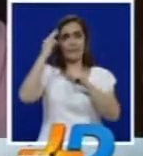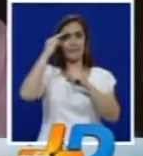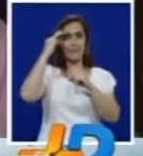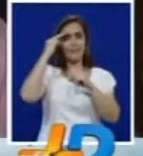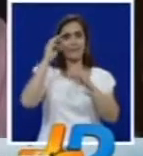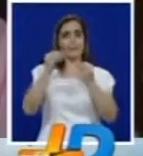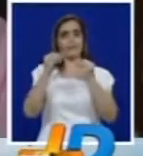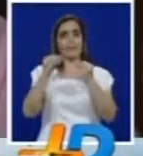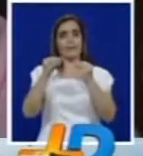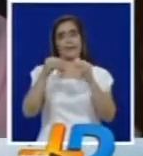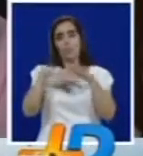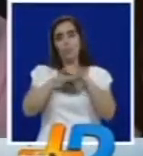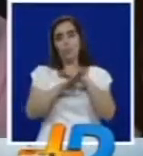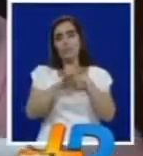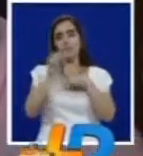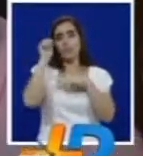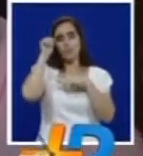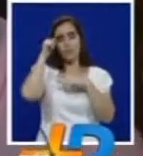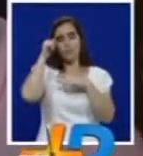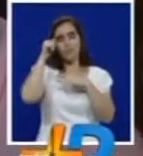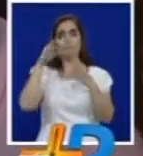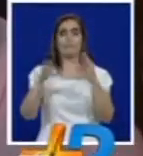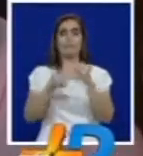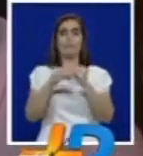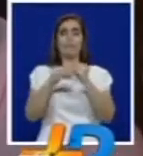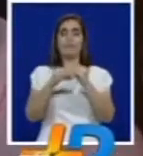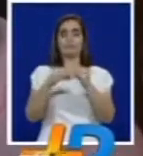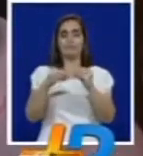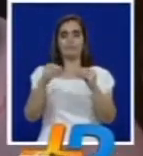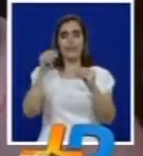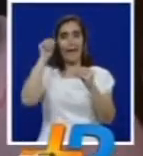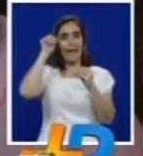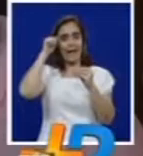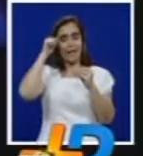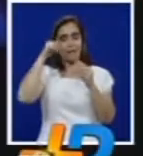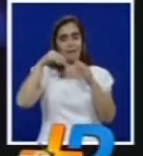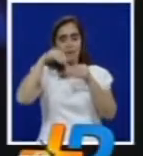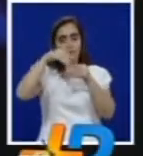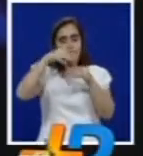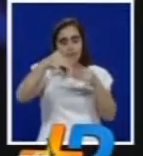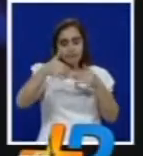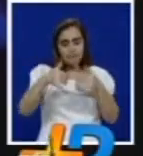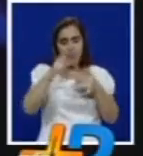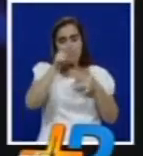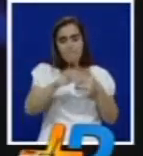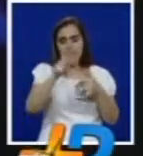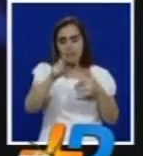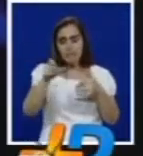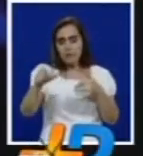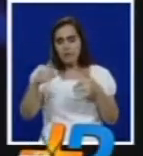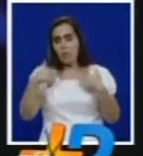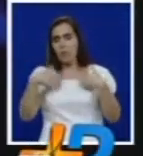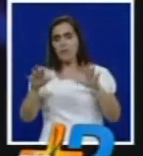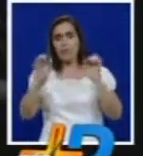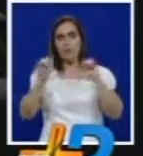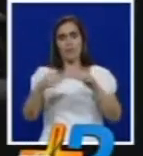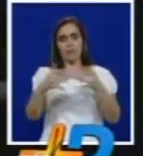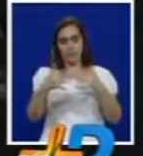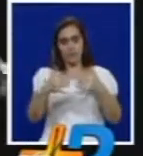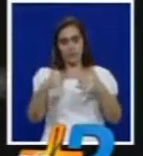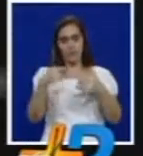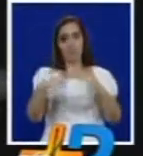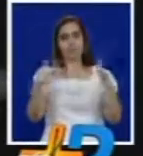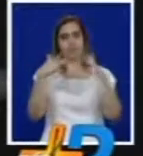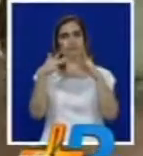mundo para una ciudad y la idea es que este archivo temático permita que la gente pueda reconocer todos esos procesos que también están